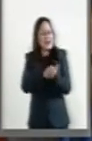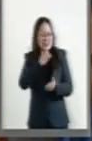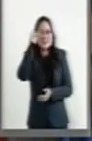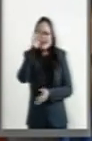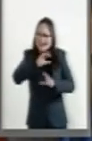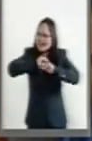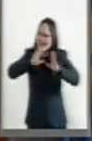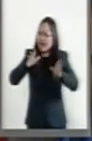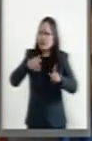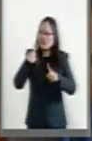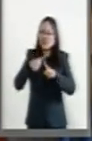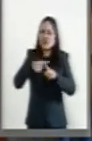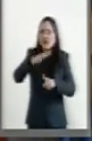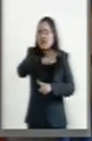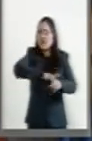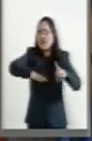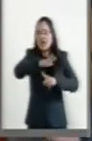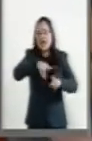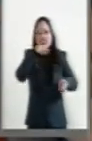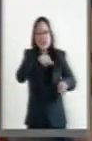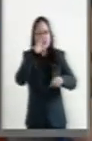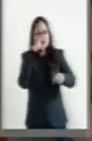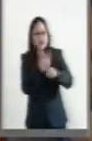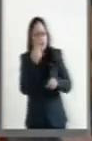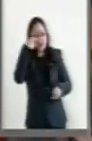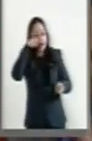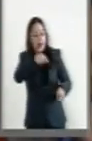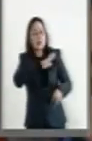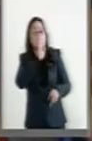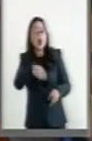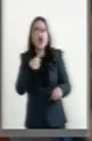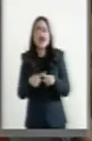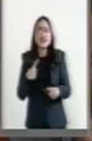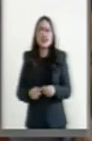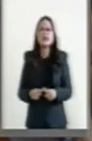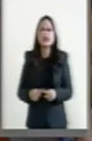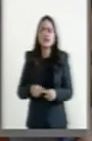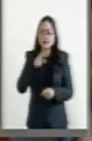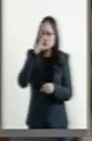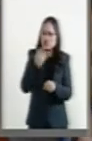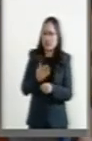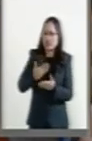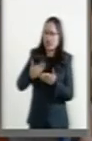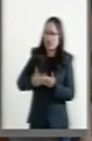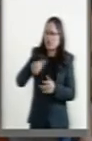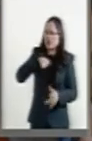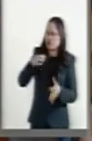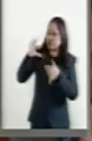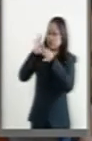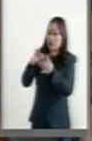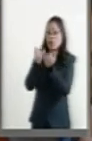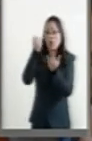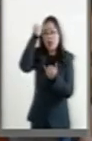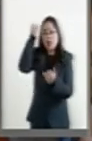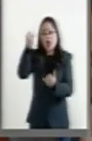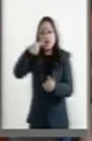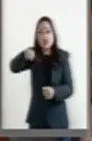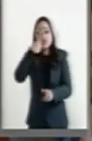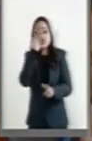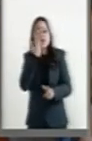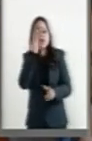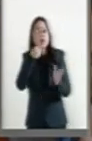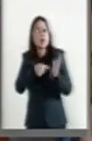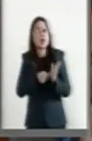Pero ¿quiénes son los victimarios de Rivas? Hay un discurso que me niego y me negaré siempre a enarbolar, que pretende decir